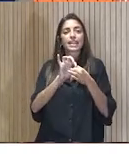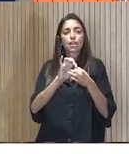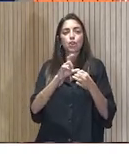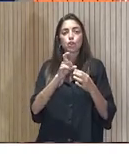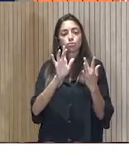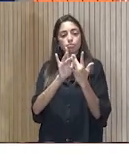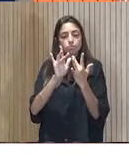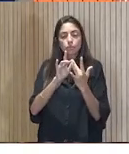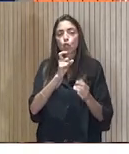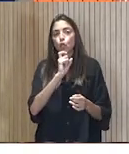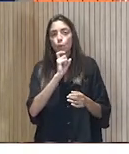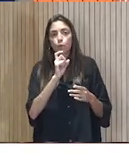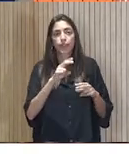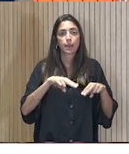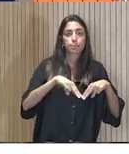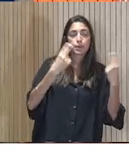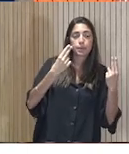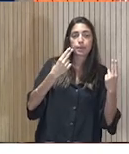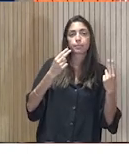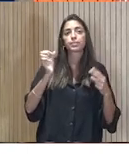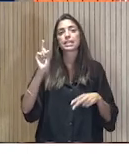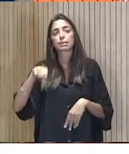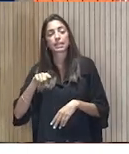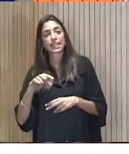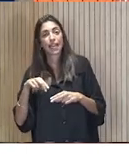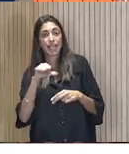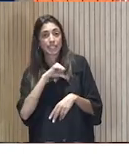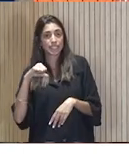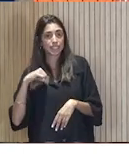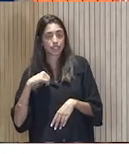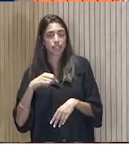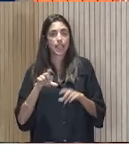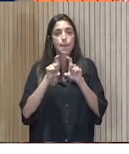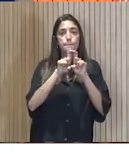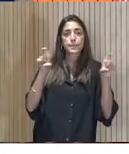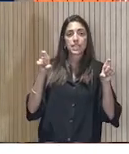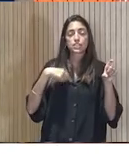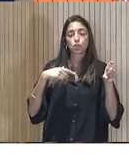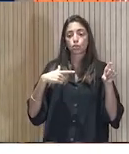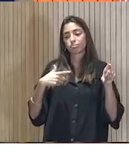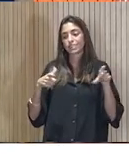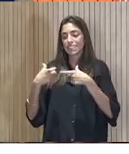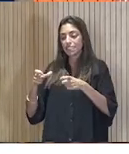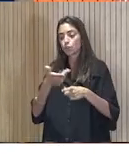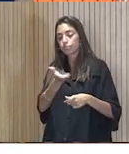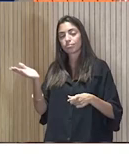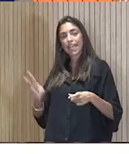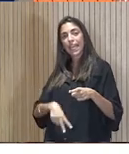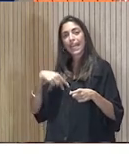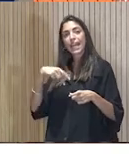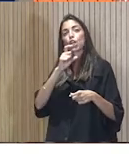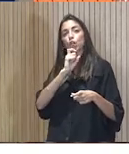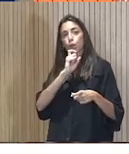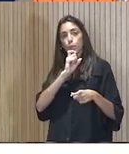privado y ese sector? La relación de las empresas, como Naturgy, con el sector en general. A ver, hay que partir de la base. problemas